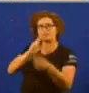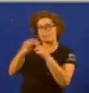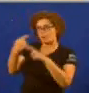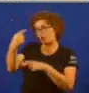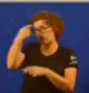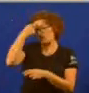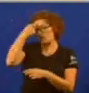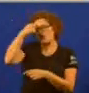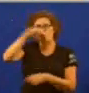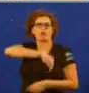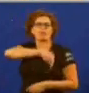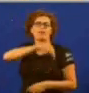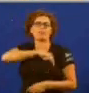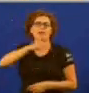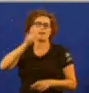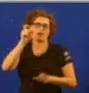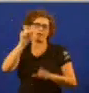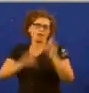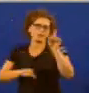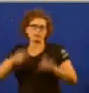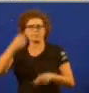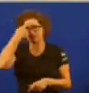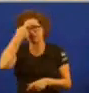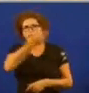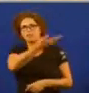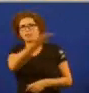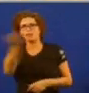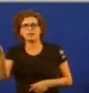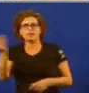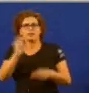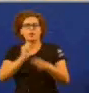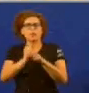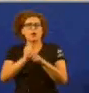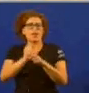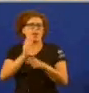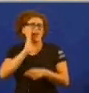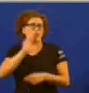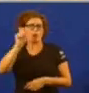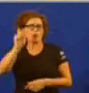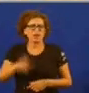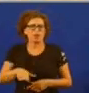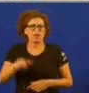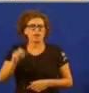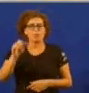e a cabeza da xente Como fixeron con Alexandre Bóveda